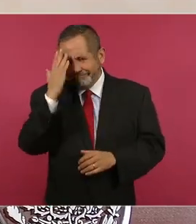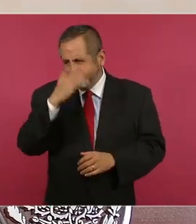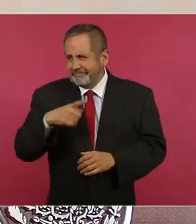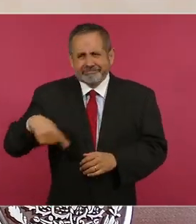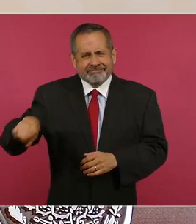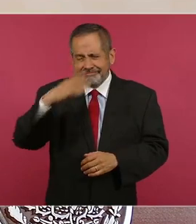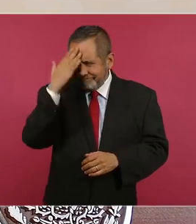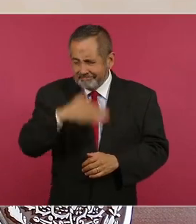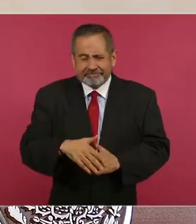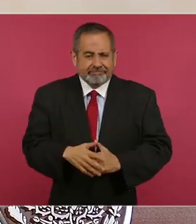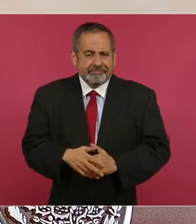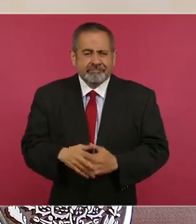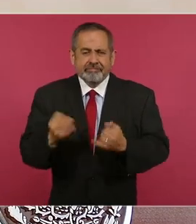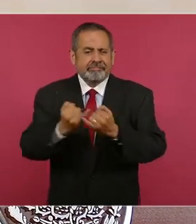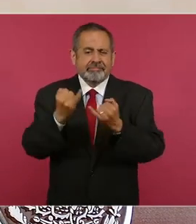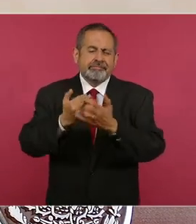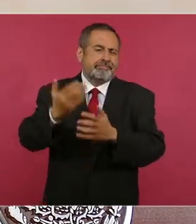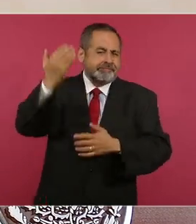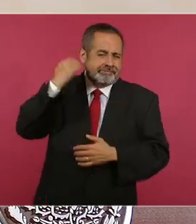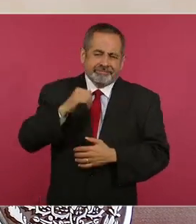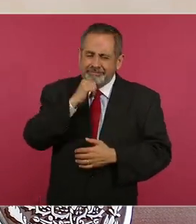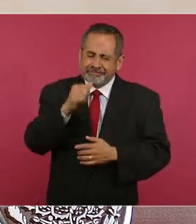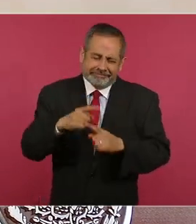Ya no es el tiempo de antes.